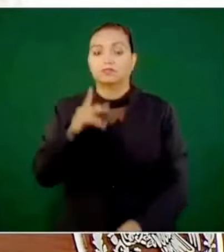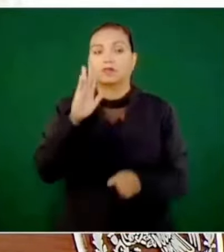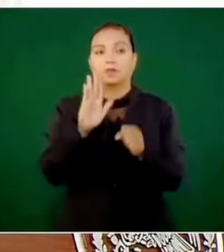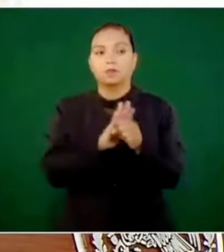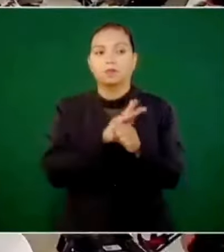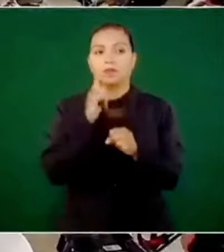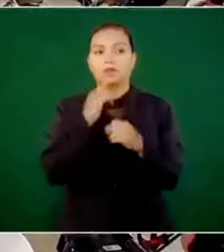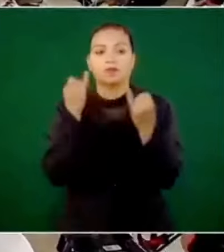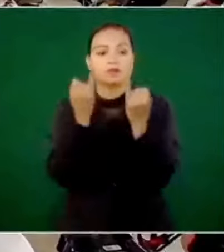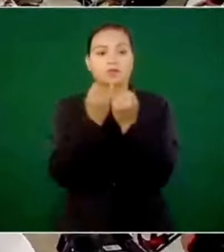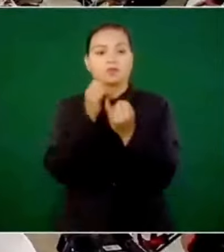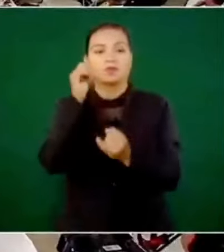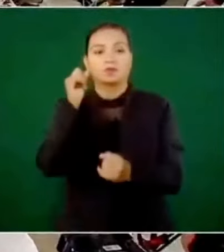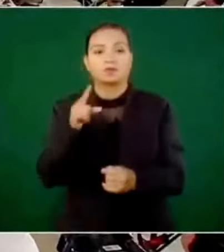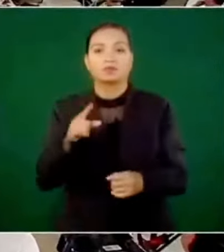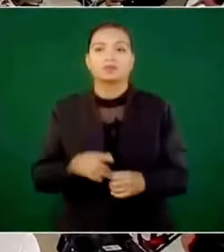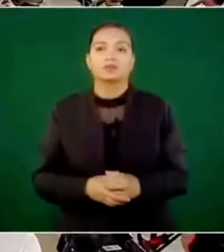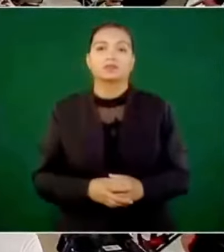también